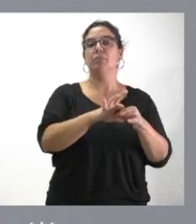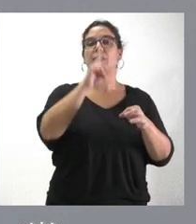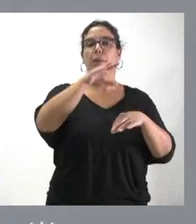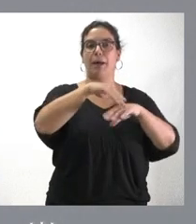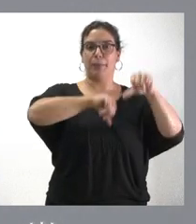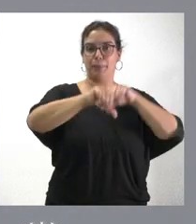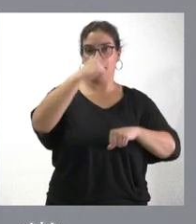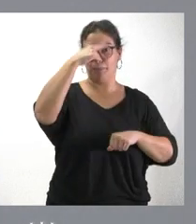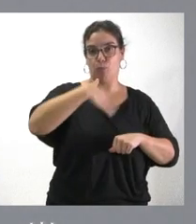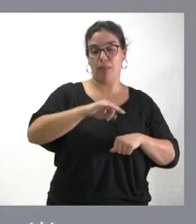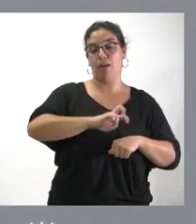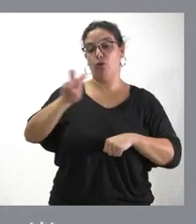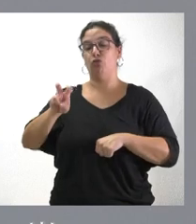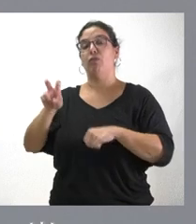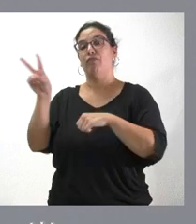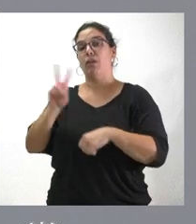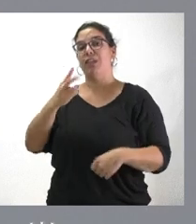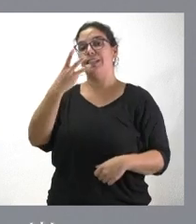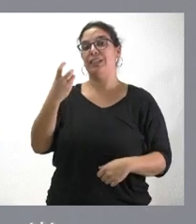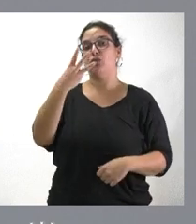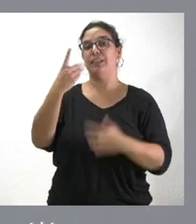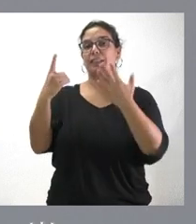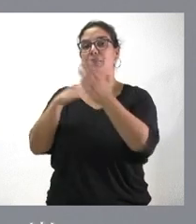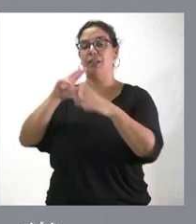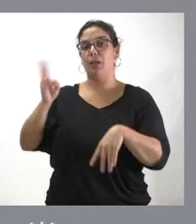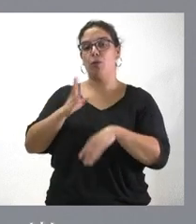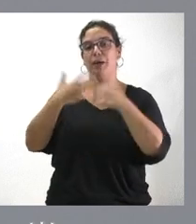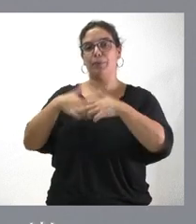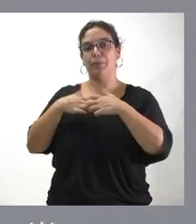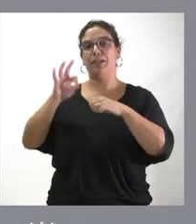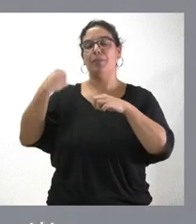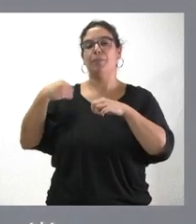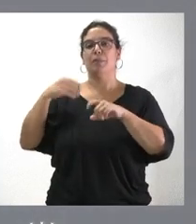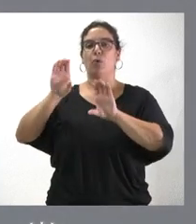y, en el caso de Valladolid, 336.000 euros para equipos de endoscopia.